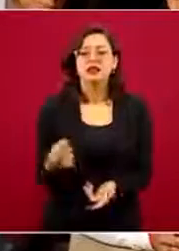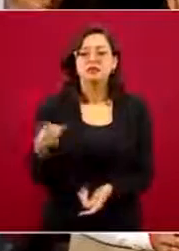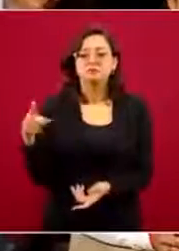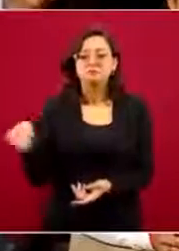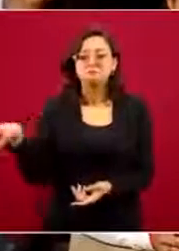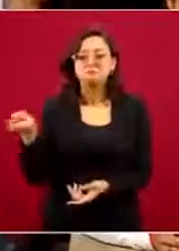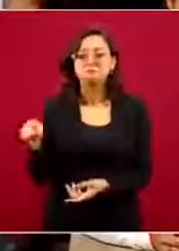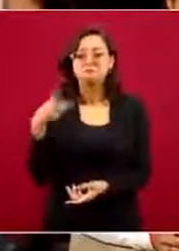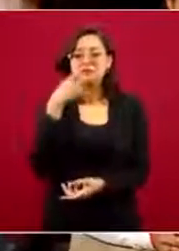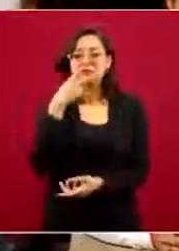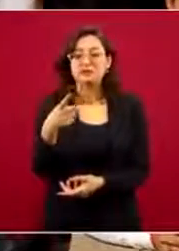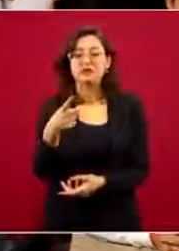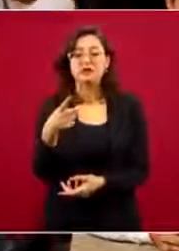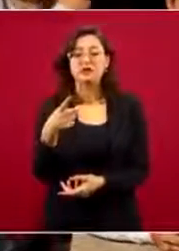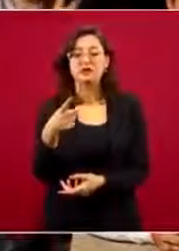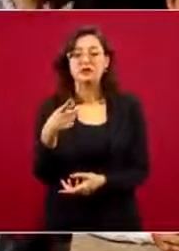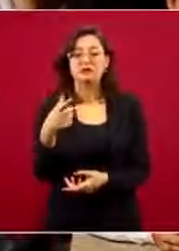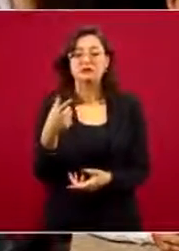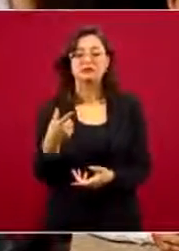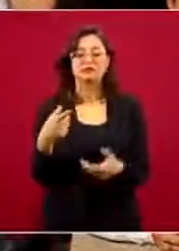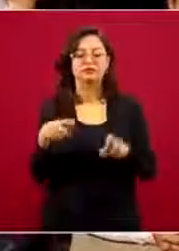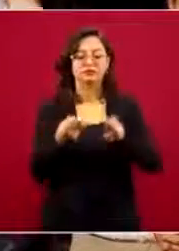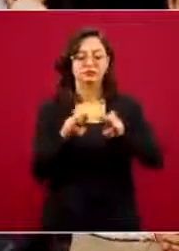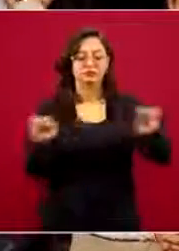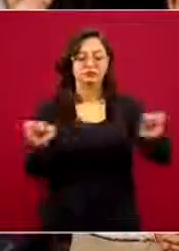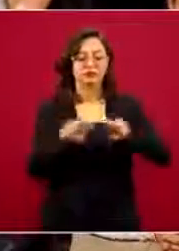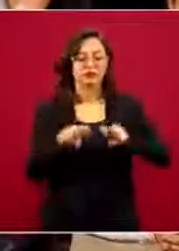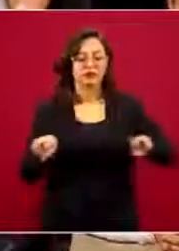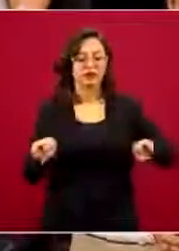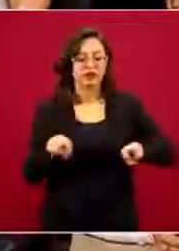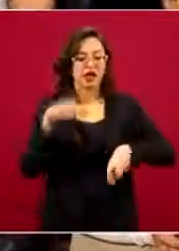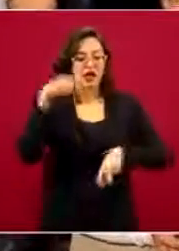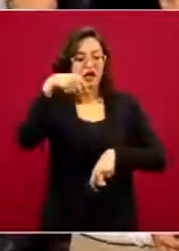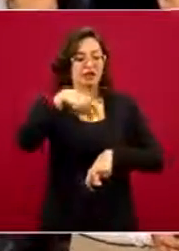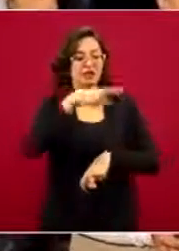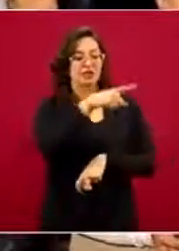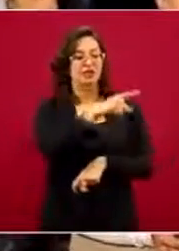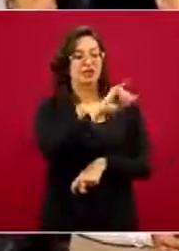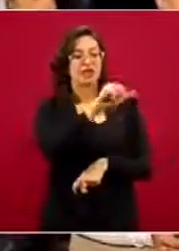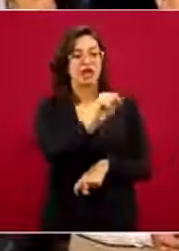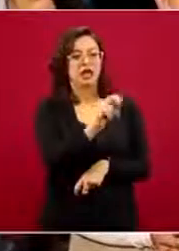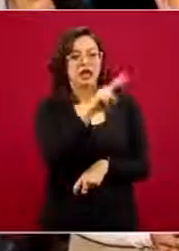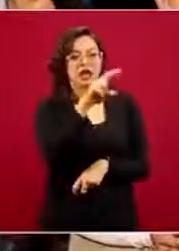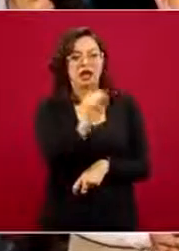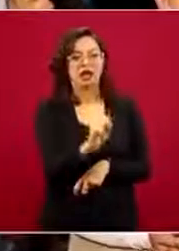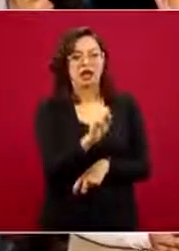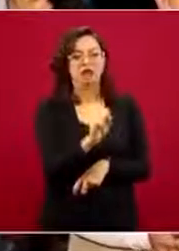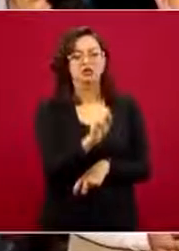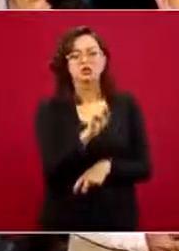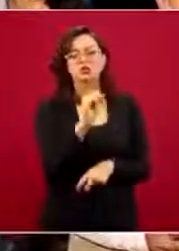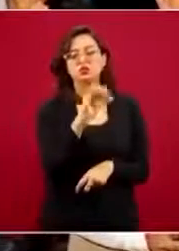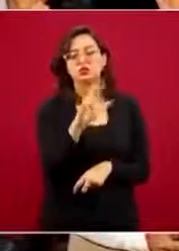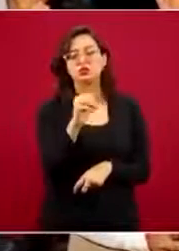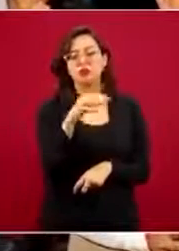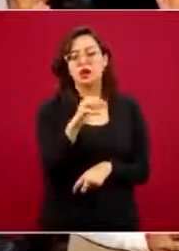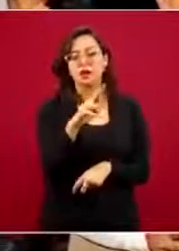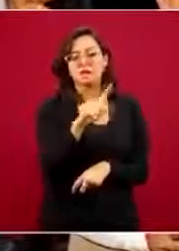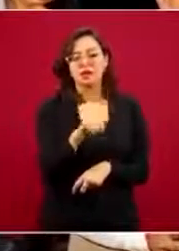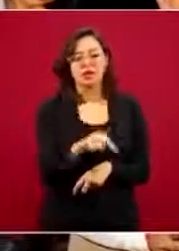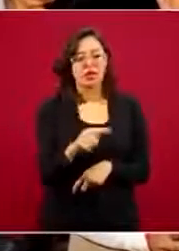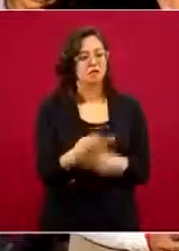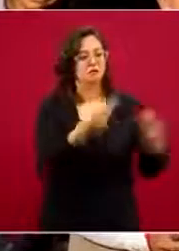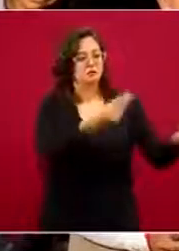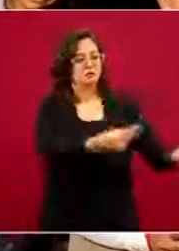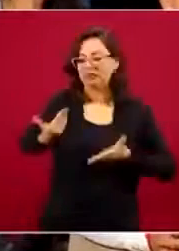compañeros de la primera fila, Jesús Ramírez, nos da las preguntas sembradas y que además se nos